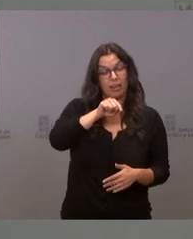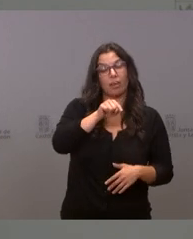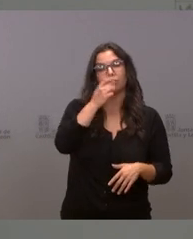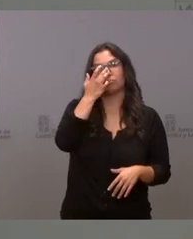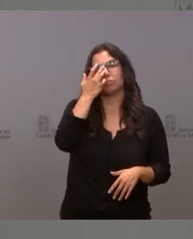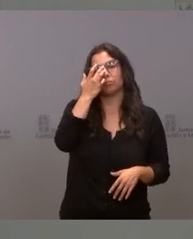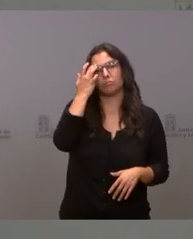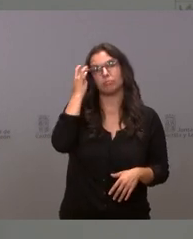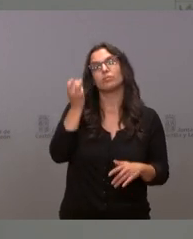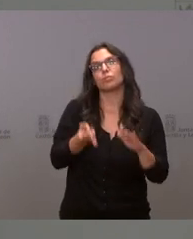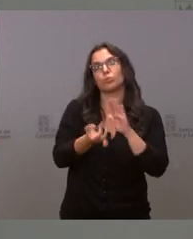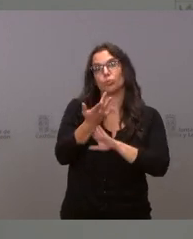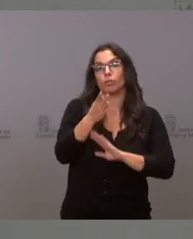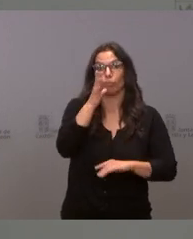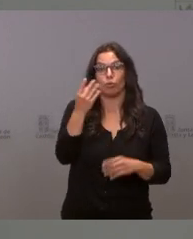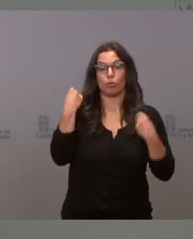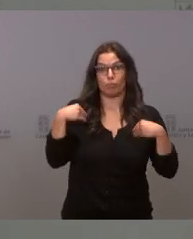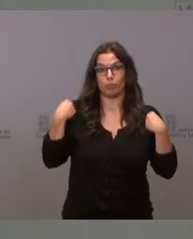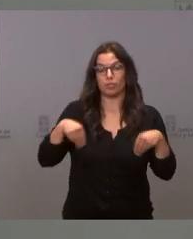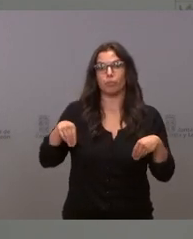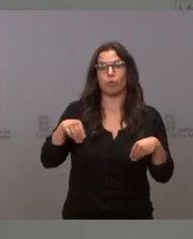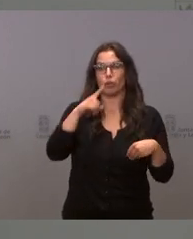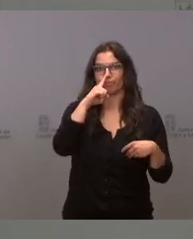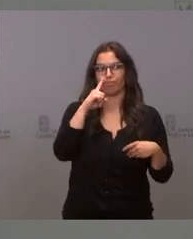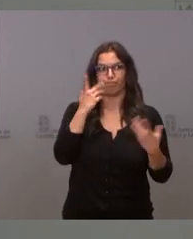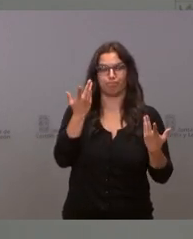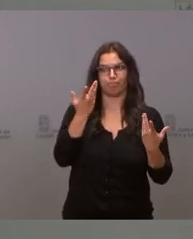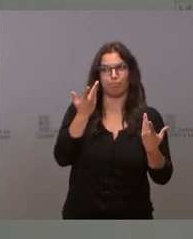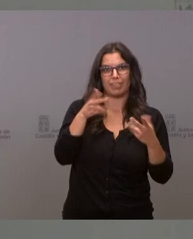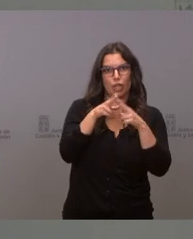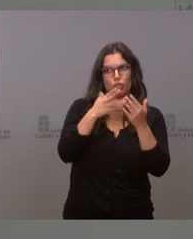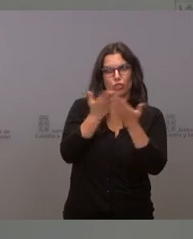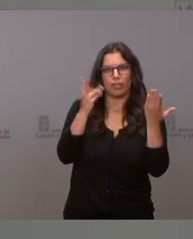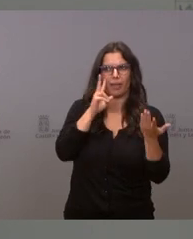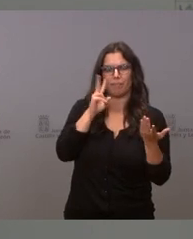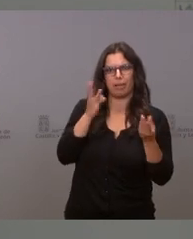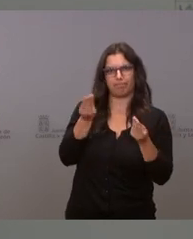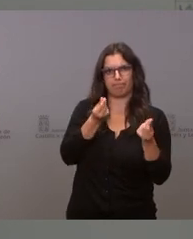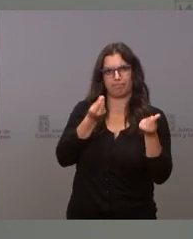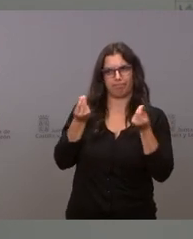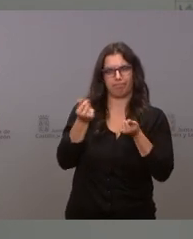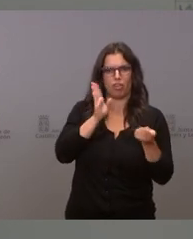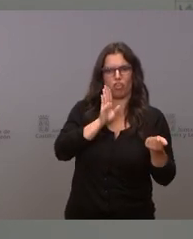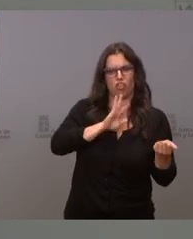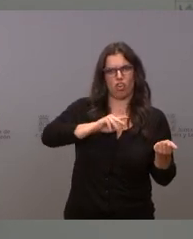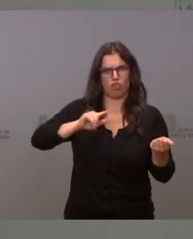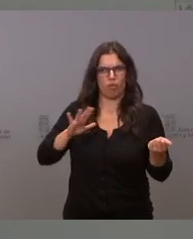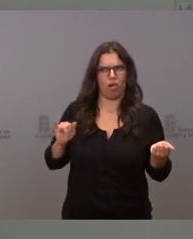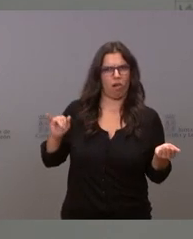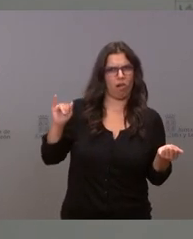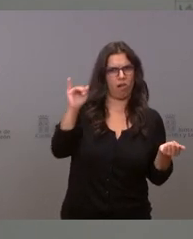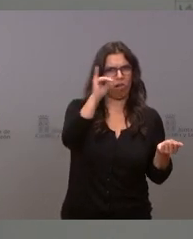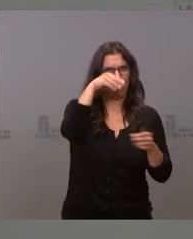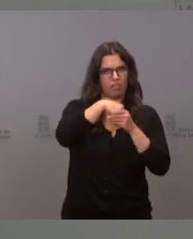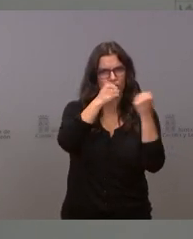resultado de la percepción que tiene nuestra sociedad acerca de la existencia de la corrupción en nuestras